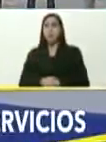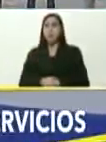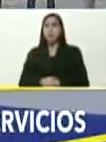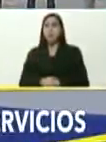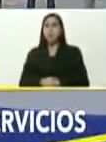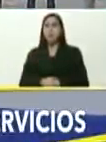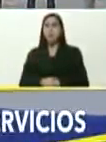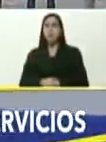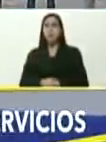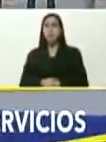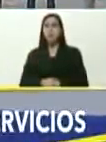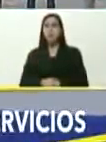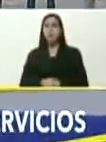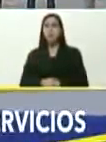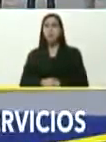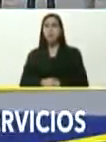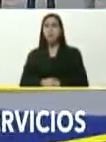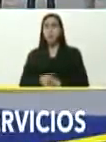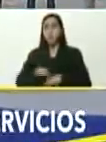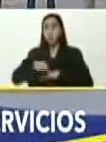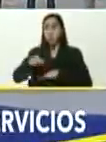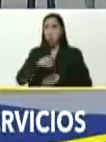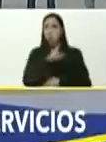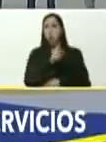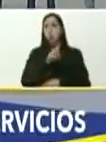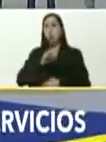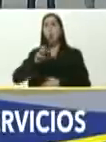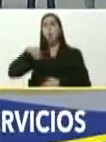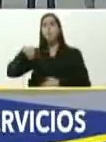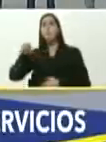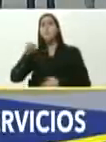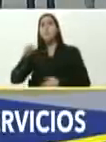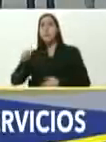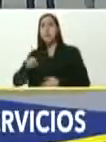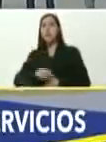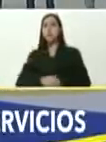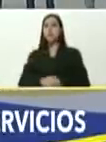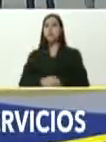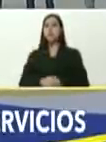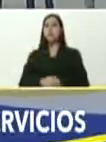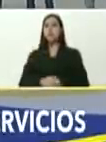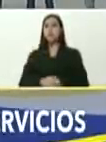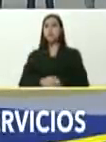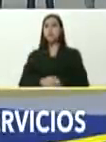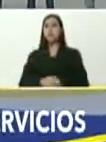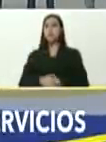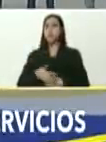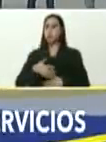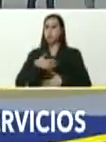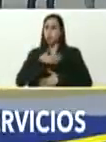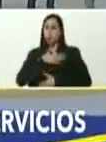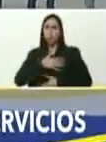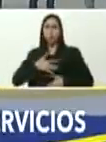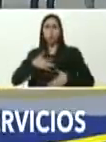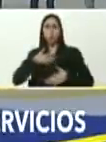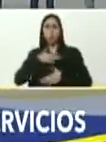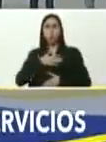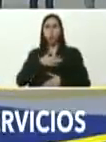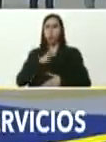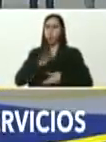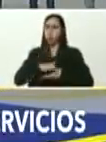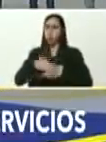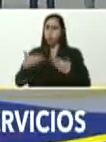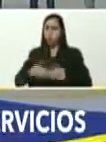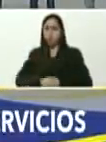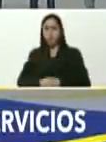allá, en los valles, del Tui, municipio, Tomás Lander, porque, me da mucha satisfacción, poner,